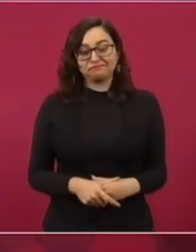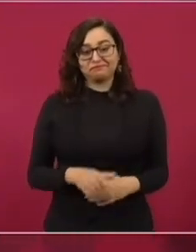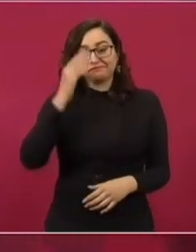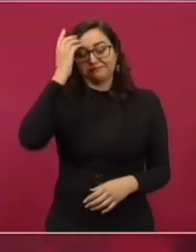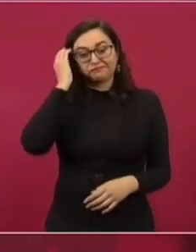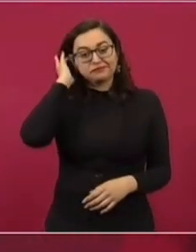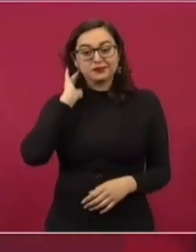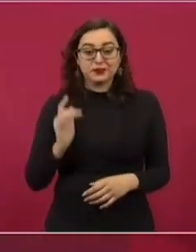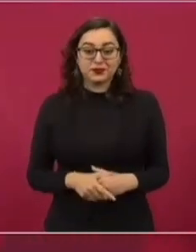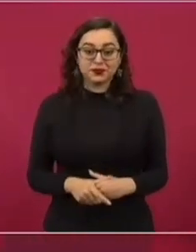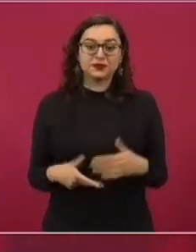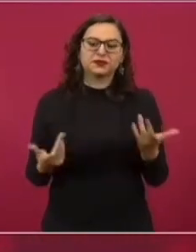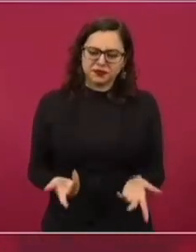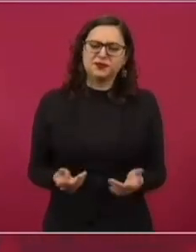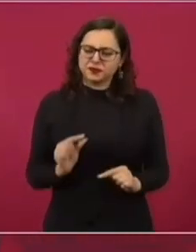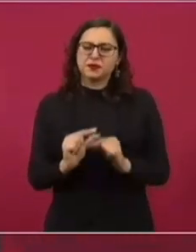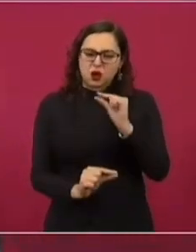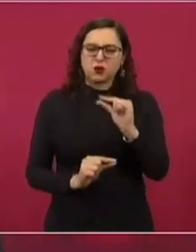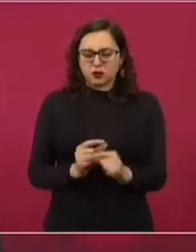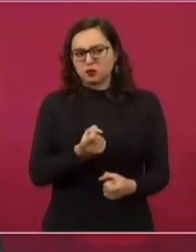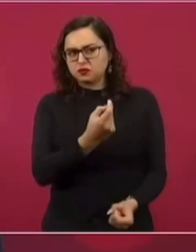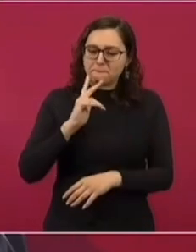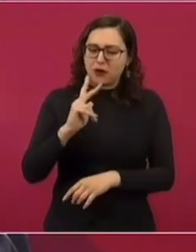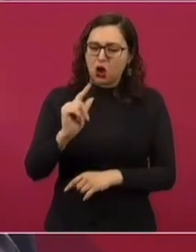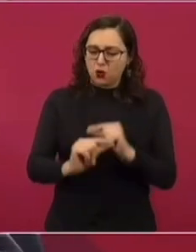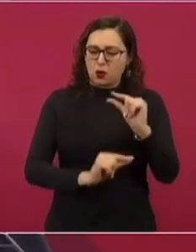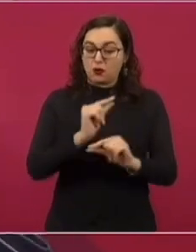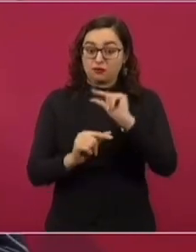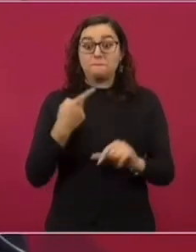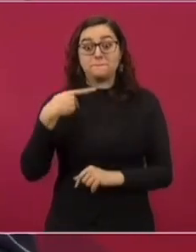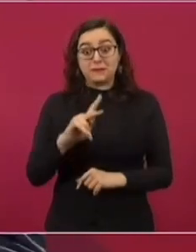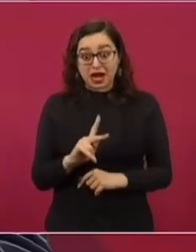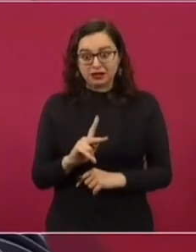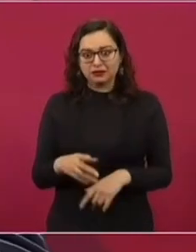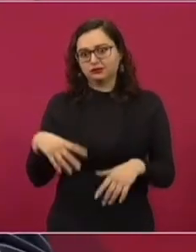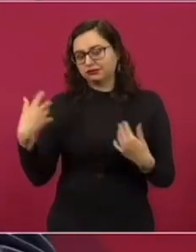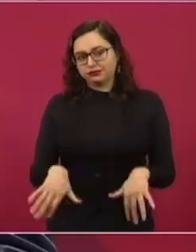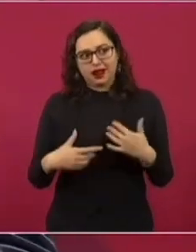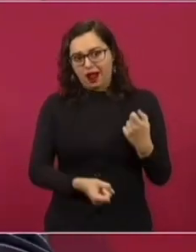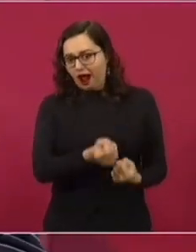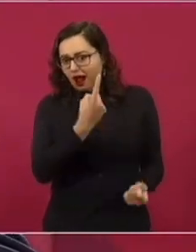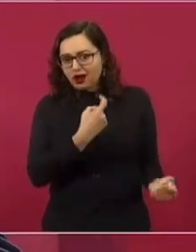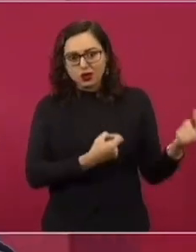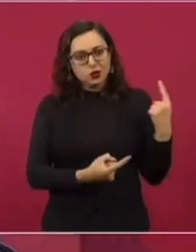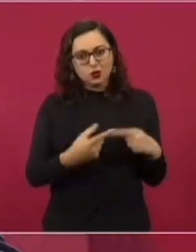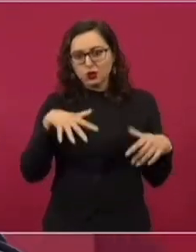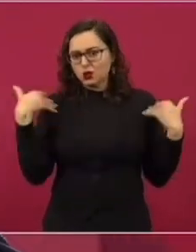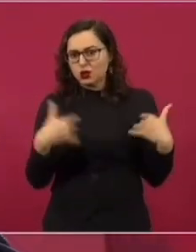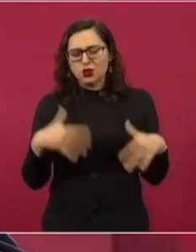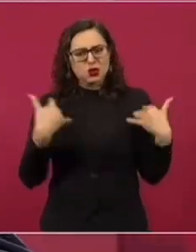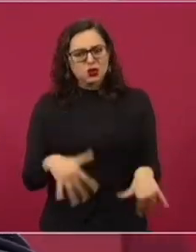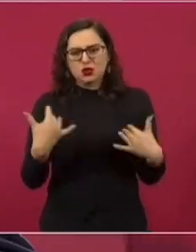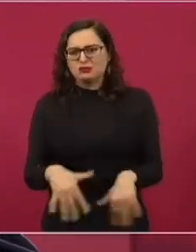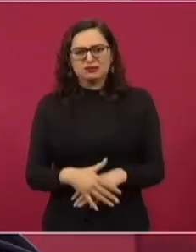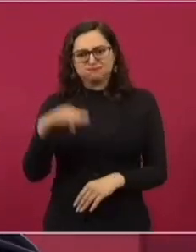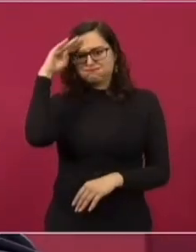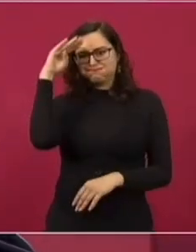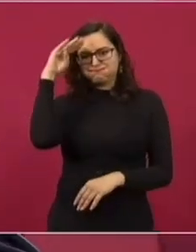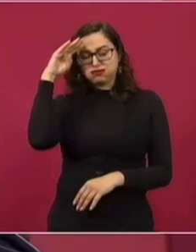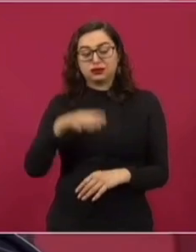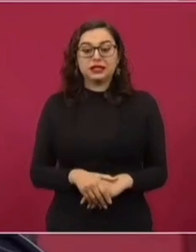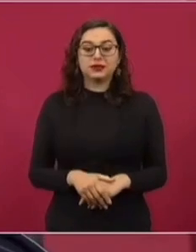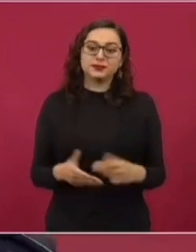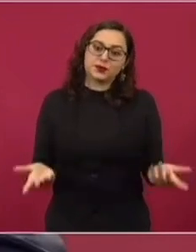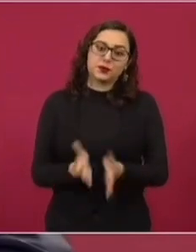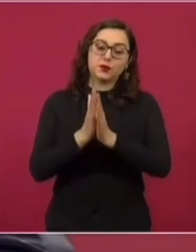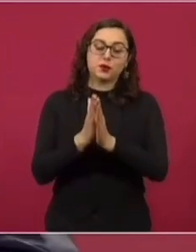últimamente sí ha ido mejorando el comportamiento de los medios. Pero se han aventado unas en estos días. Imagínense, una